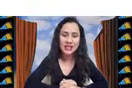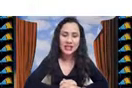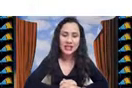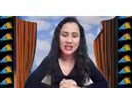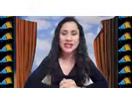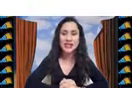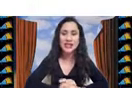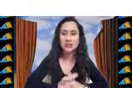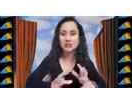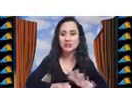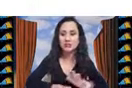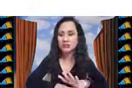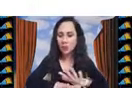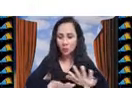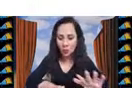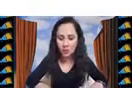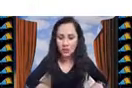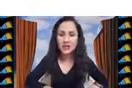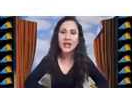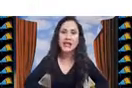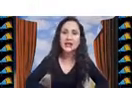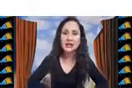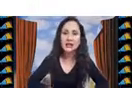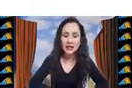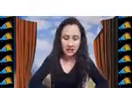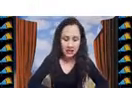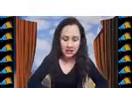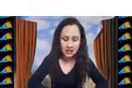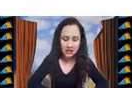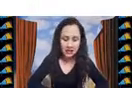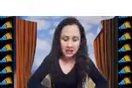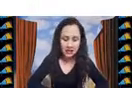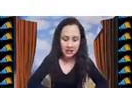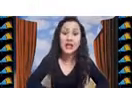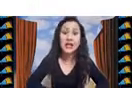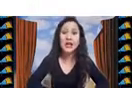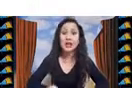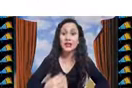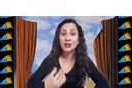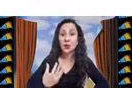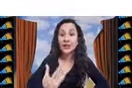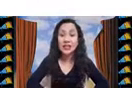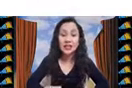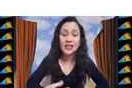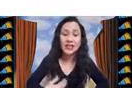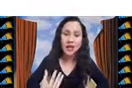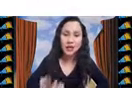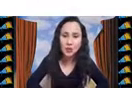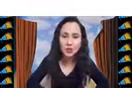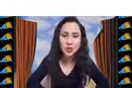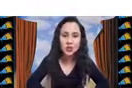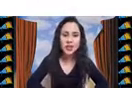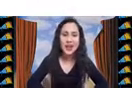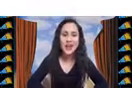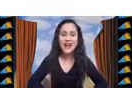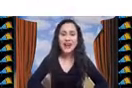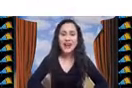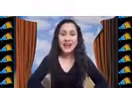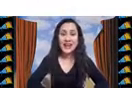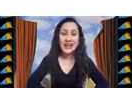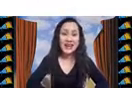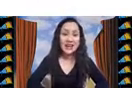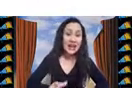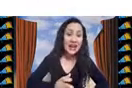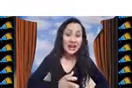presentes en muchas áreas de interés, de la ciencia, logística, industria,